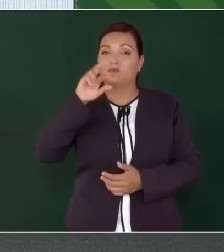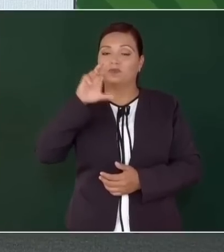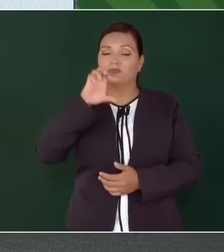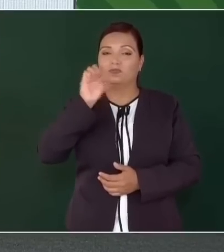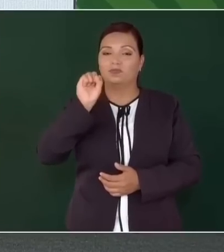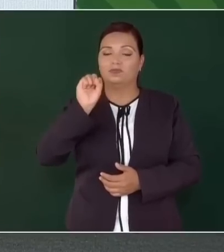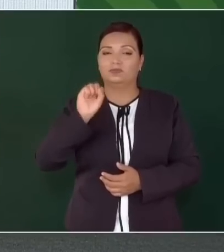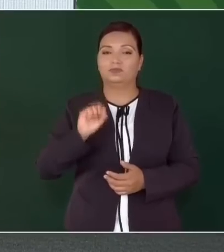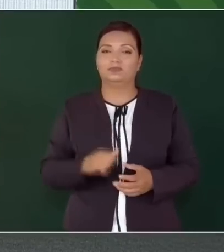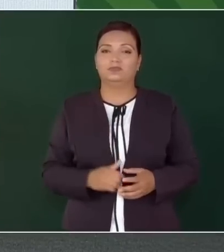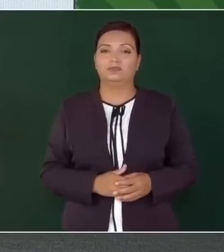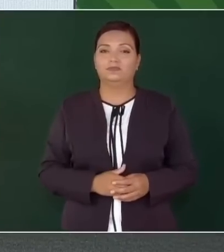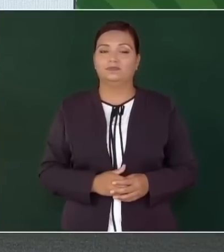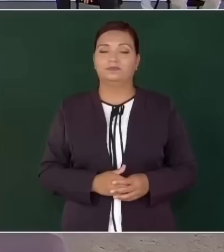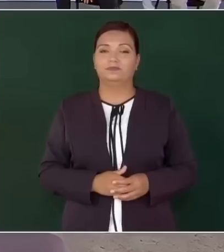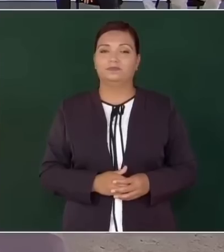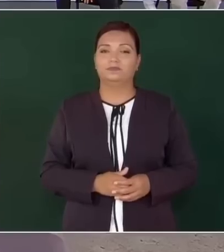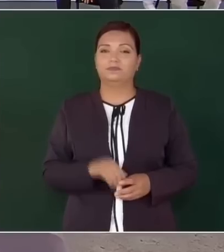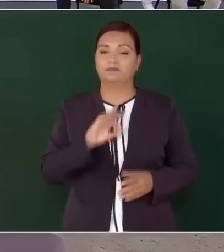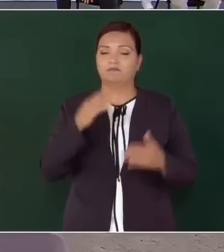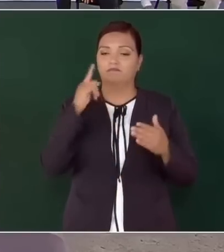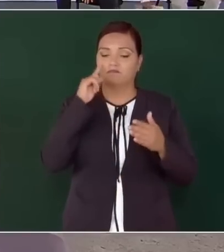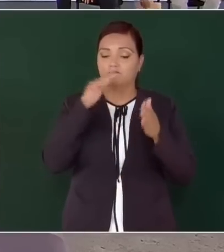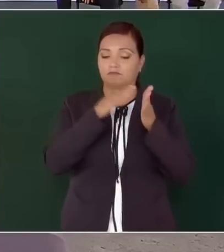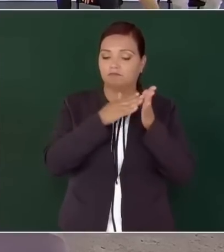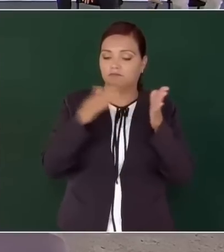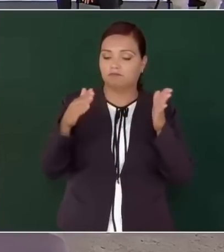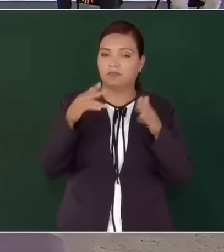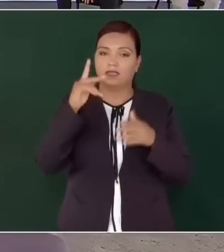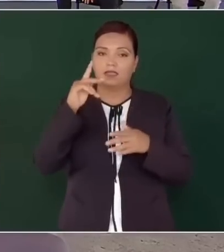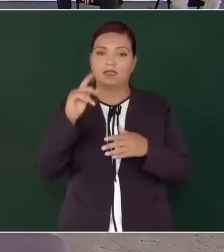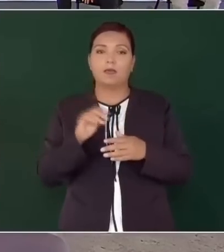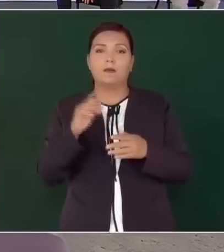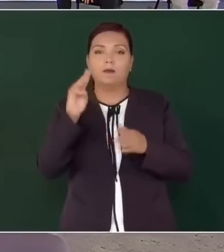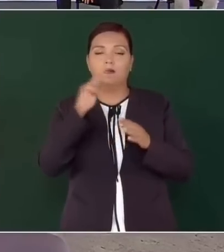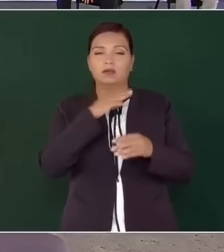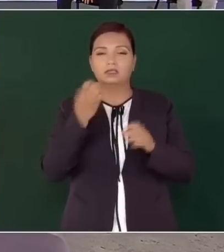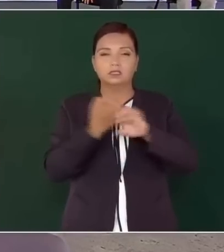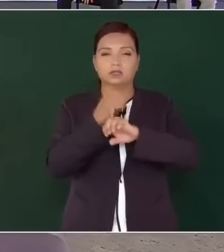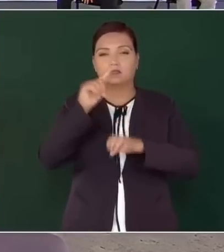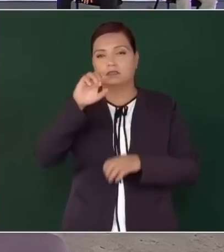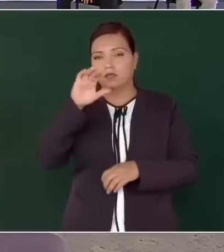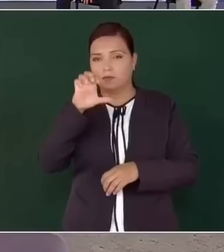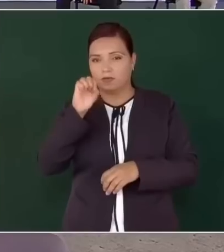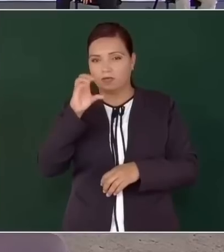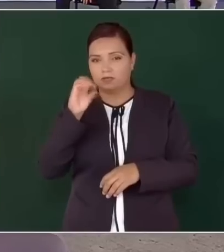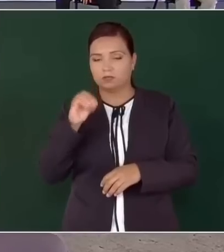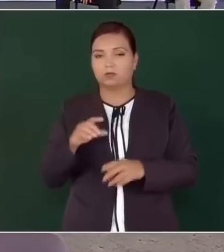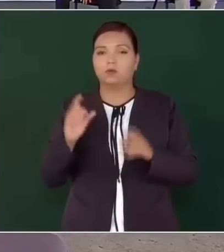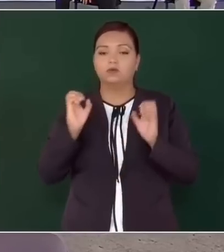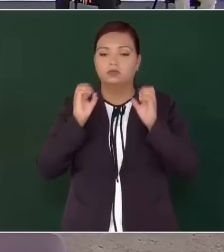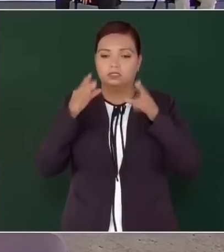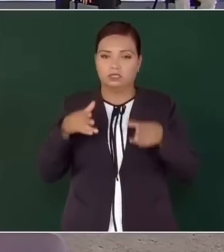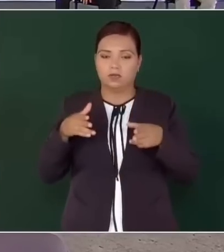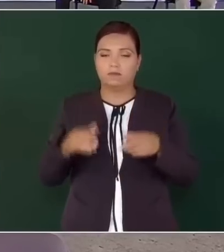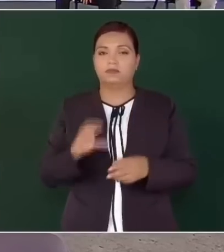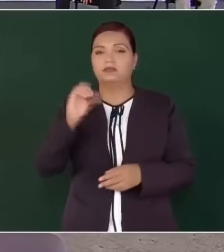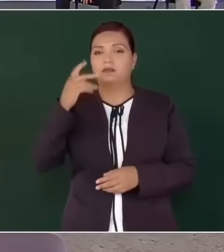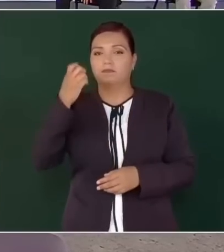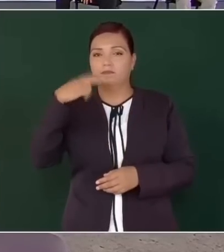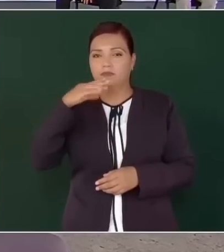que ya comprende Tabasco, Chiapas, Campeche, Yucatán y Yucatán Quintana Roo,